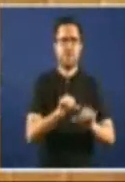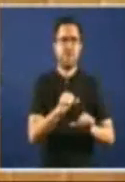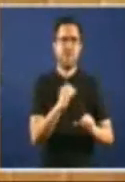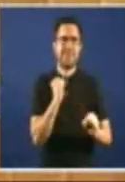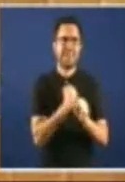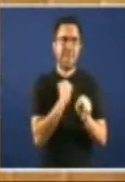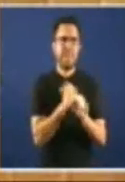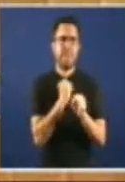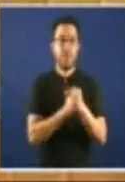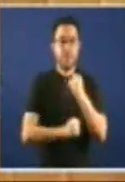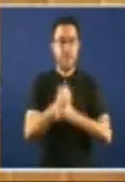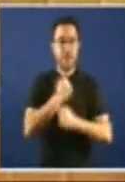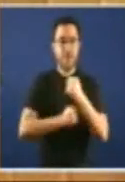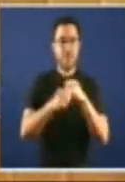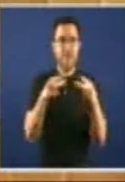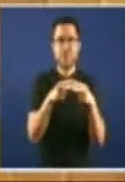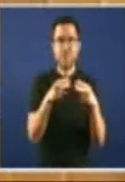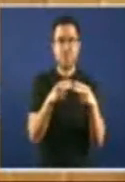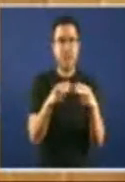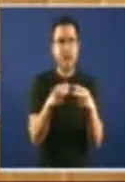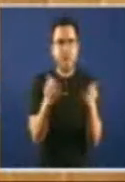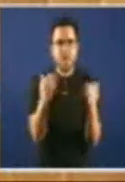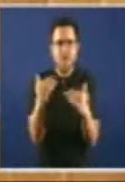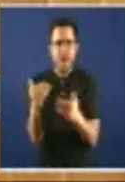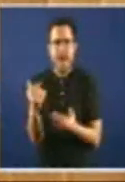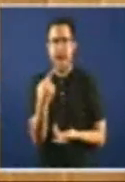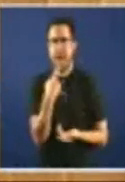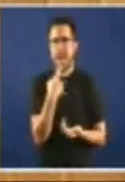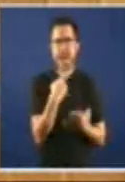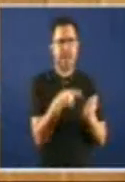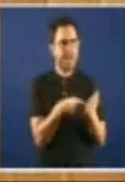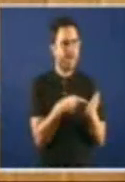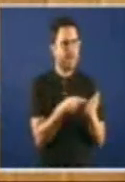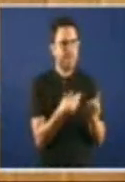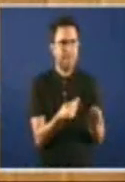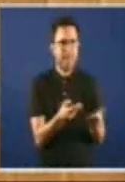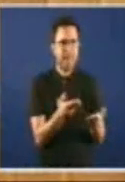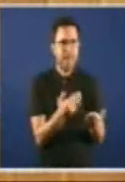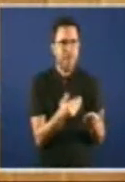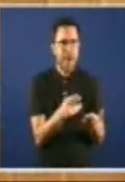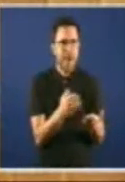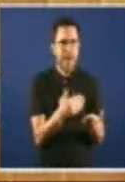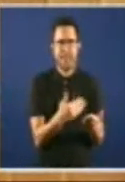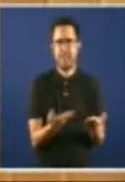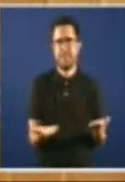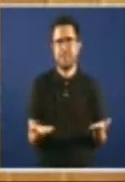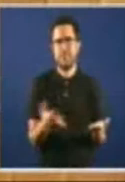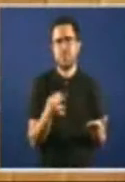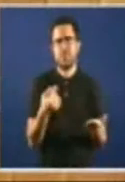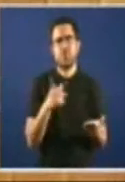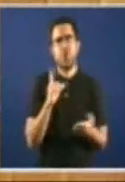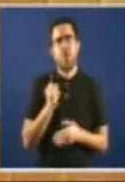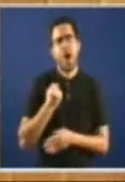social Polo tanto, o único que hai é o apoio a empresas Sean consolidadas